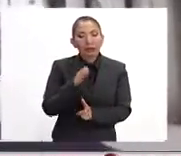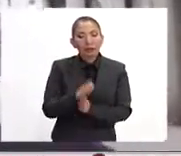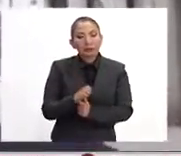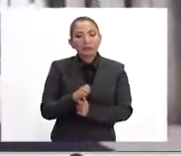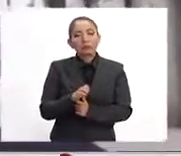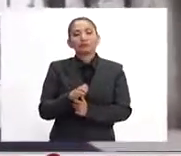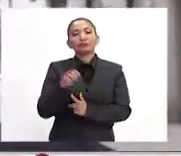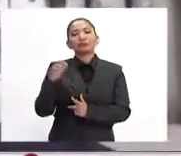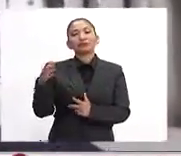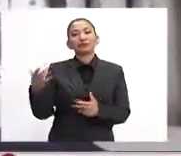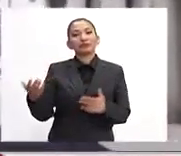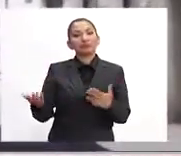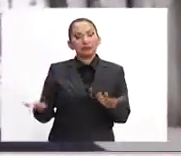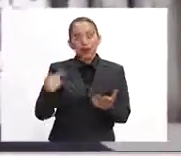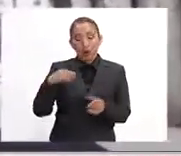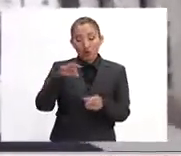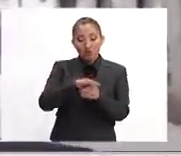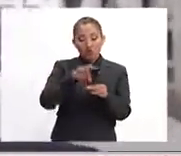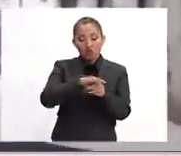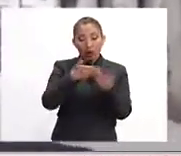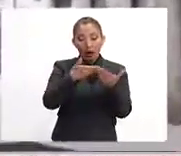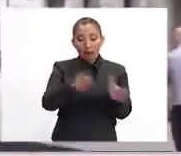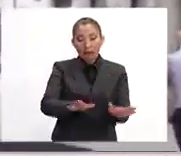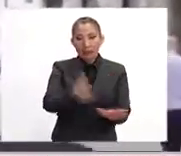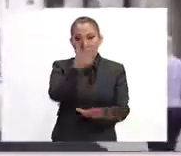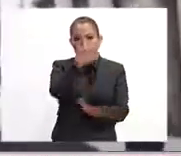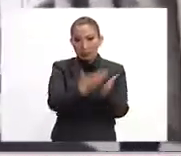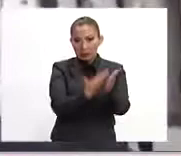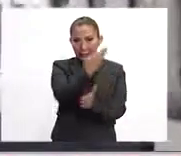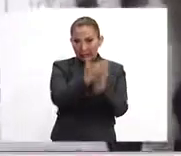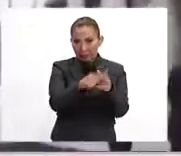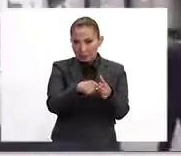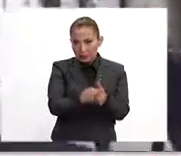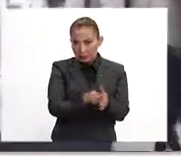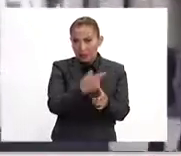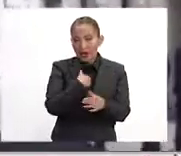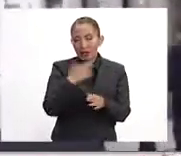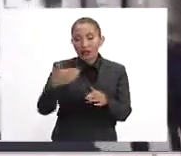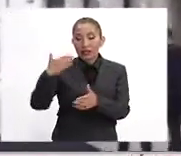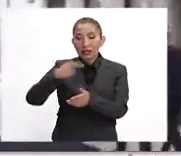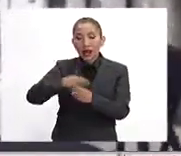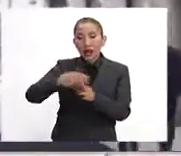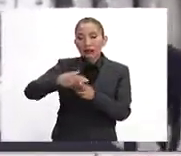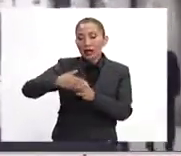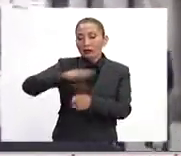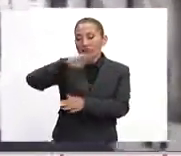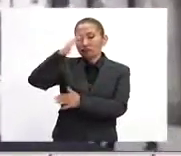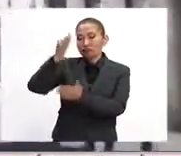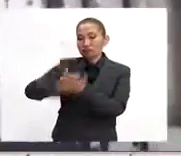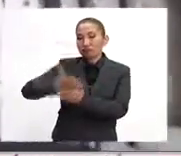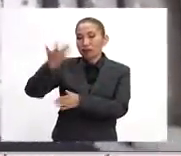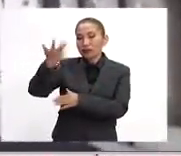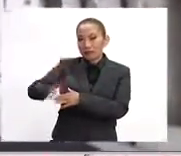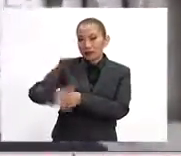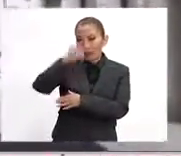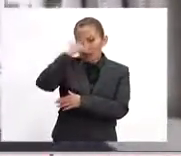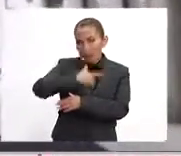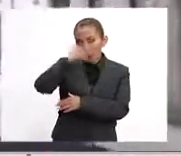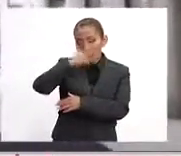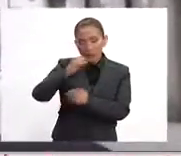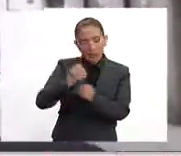las urnas fueron abiertas hoy a las 7 de la mañana y se cierran hasta las 10. Se espera una